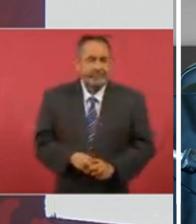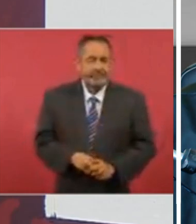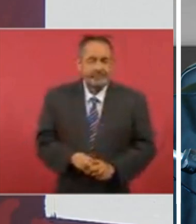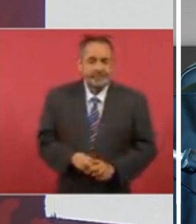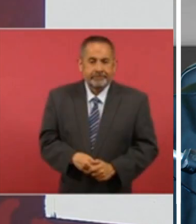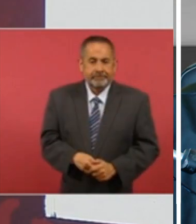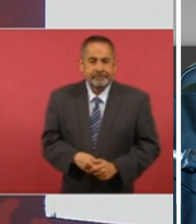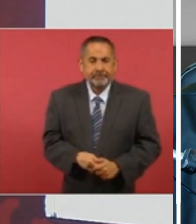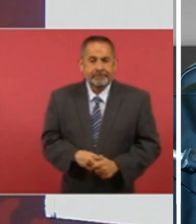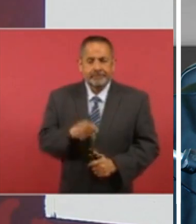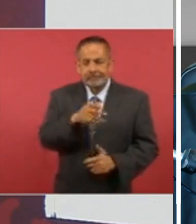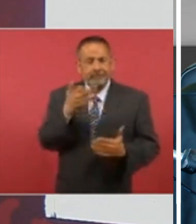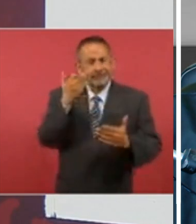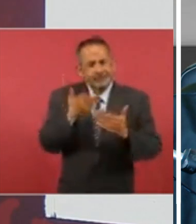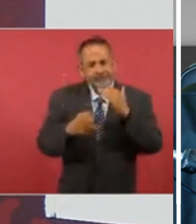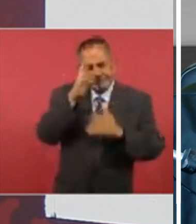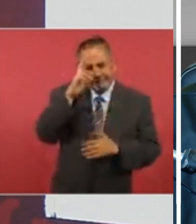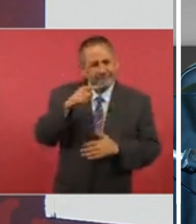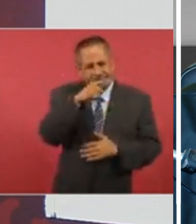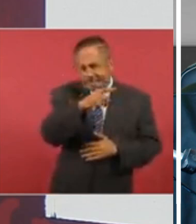eso es una falta de respeto